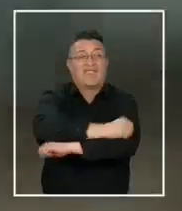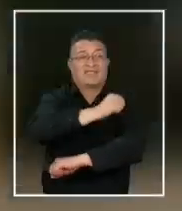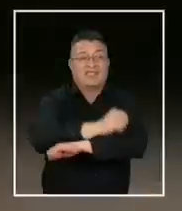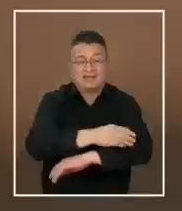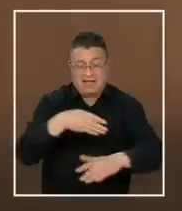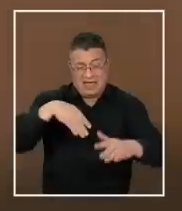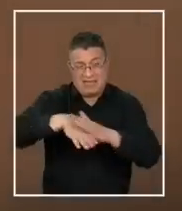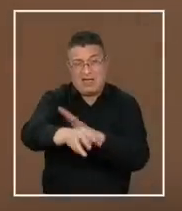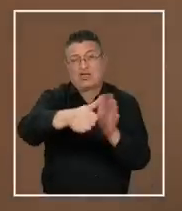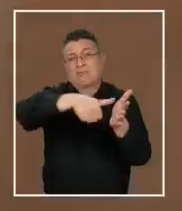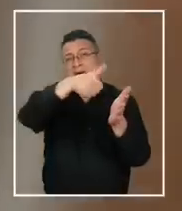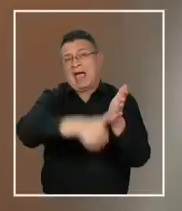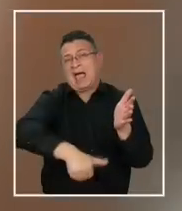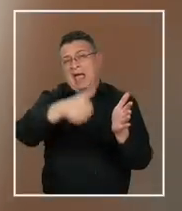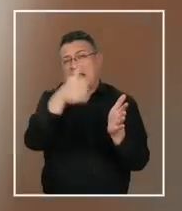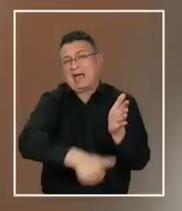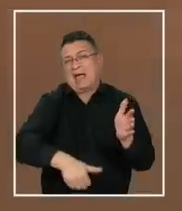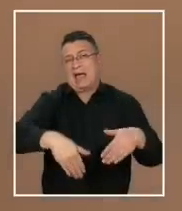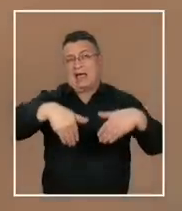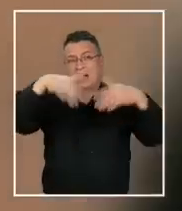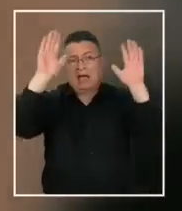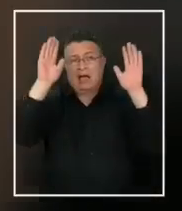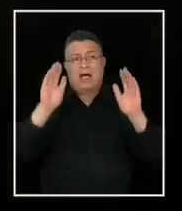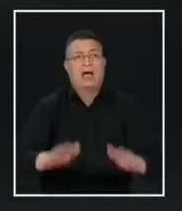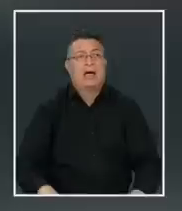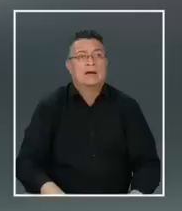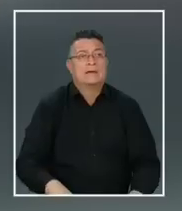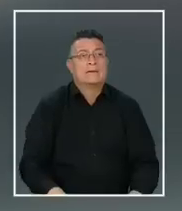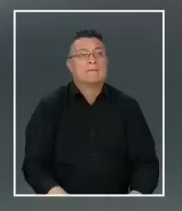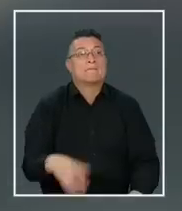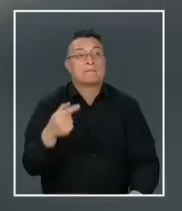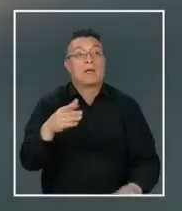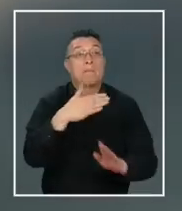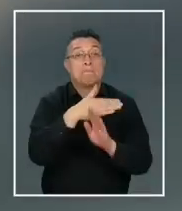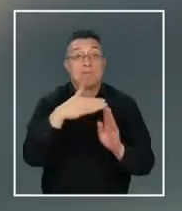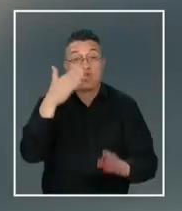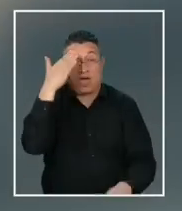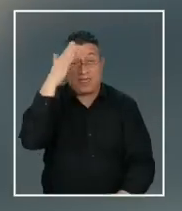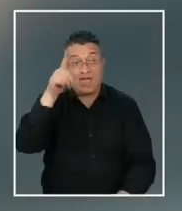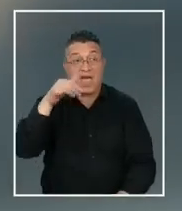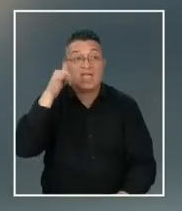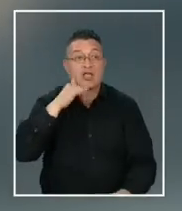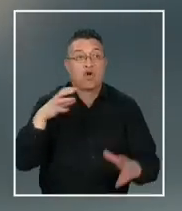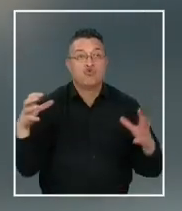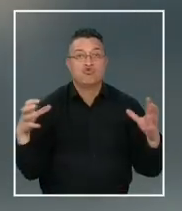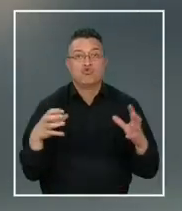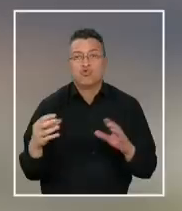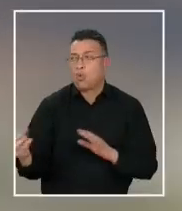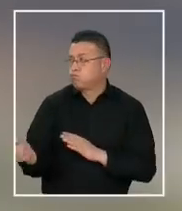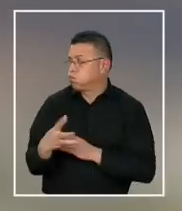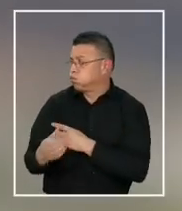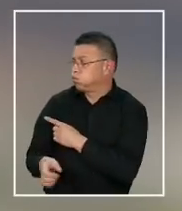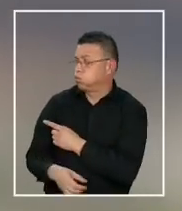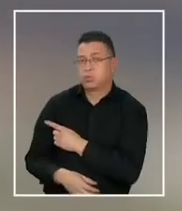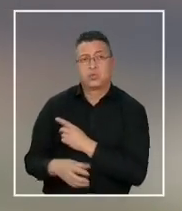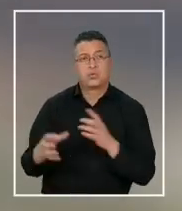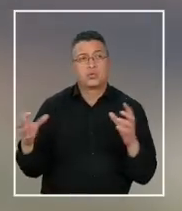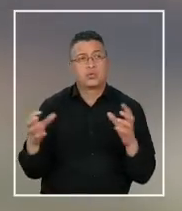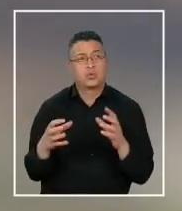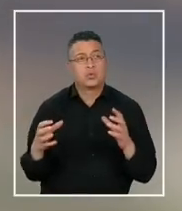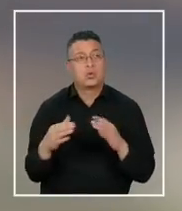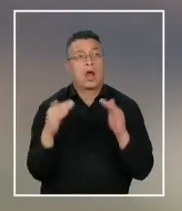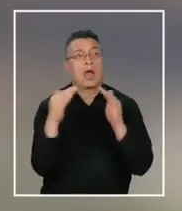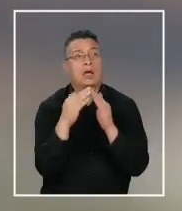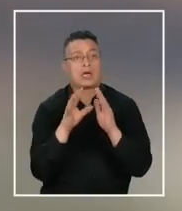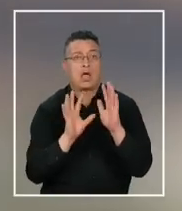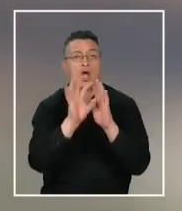estar la cagada. Mira esta casa, desde esta casa, sí. Mediodía en Iquique y la fuerza del agua impactaba contra una vivienda